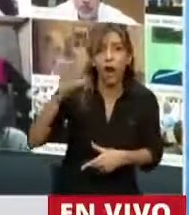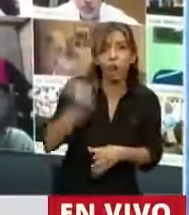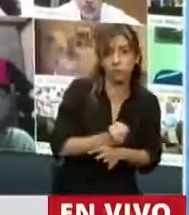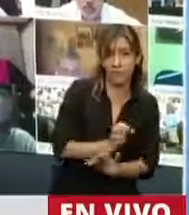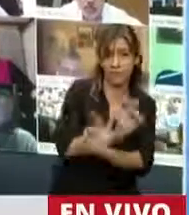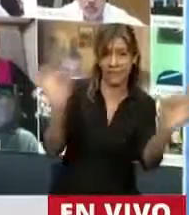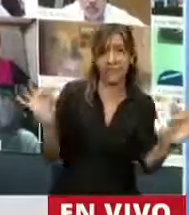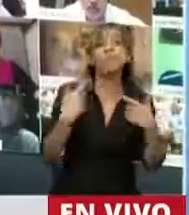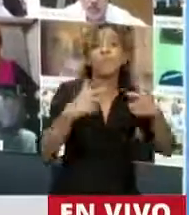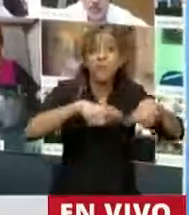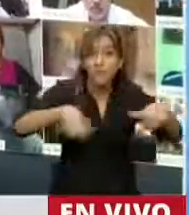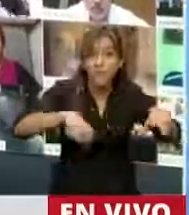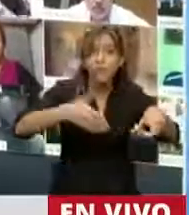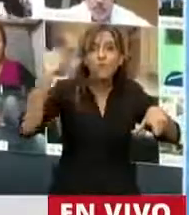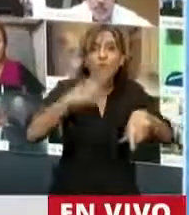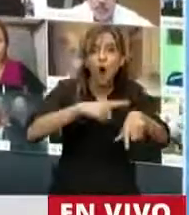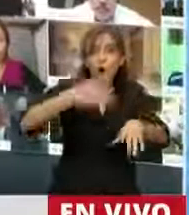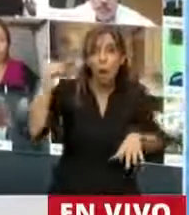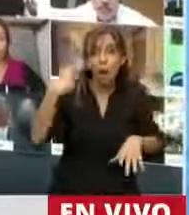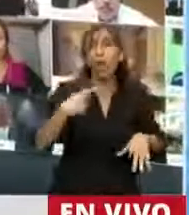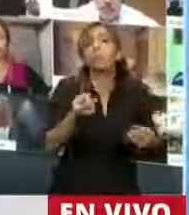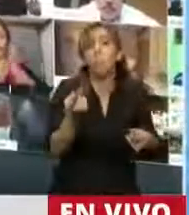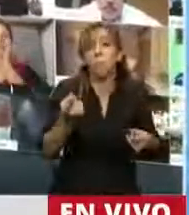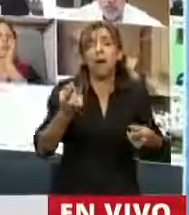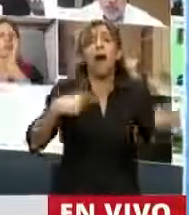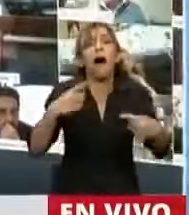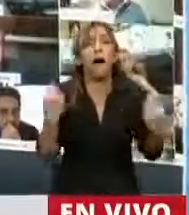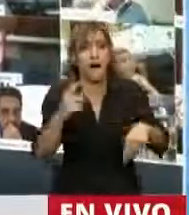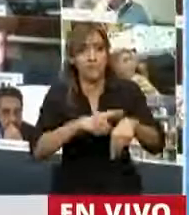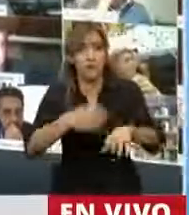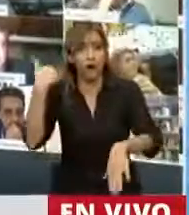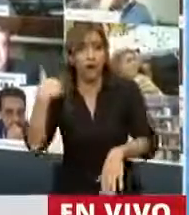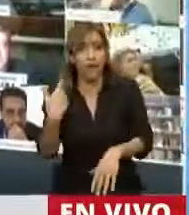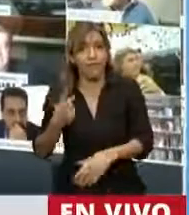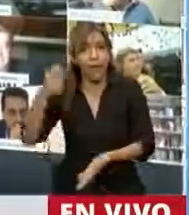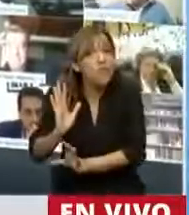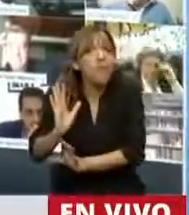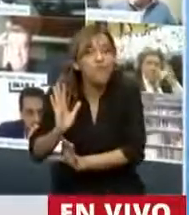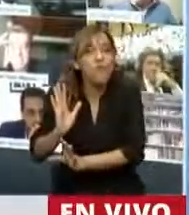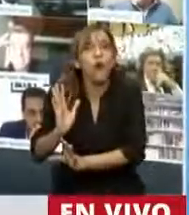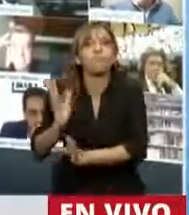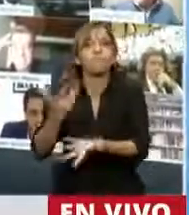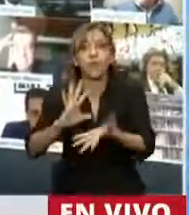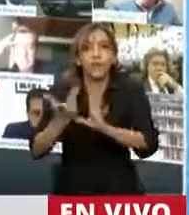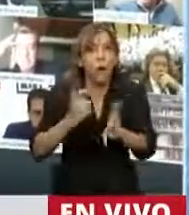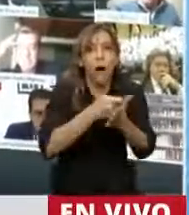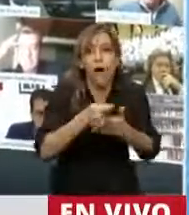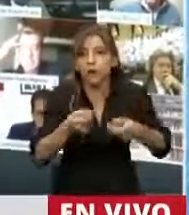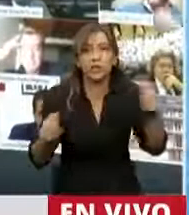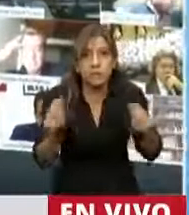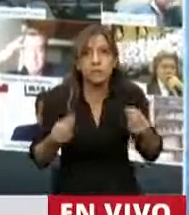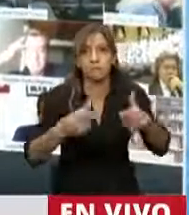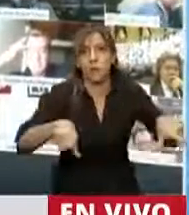porque fueron bonos emitidos para canjear los pasivos en default del año 2001, cuando hubo que remontar